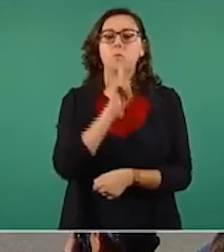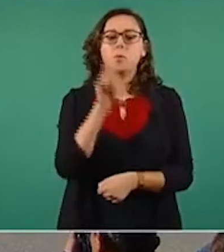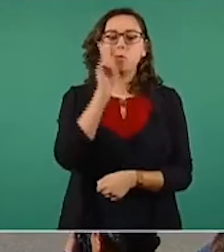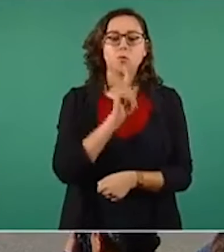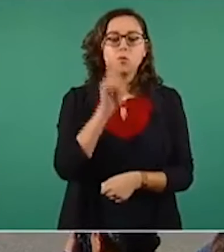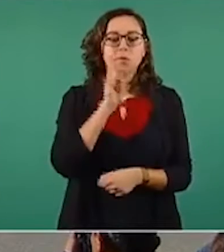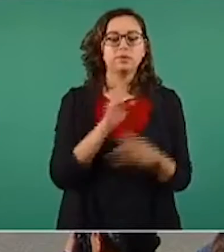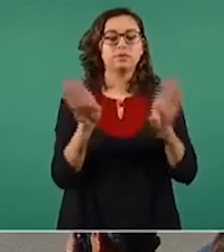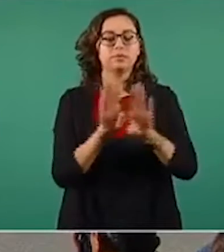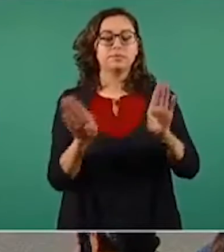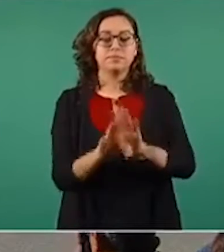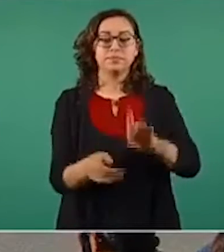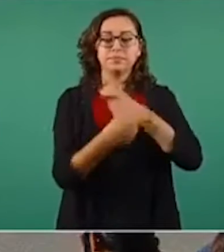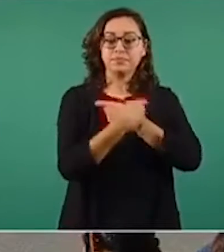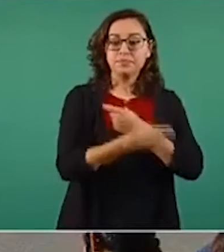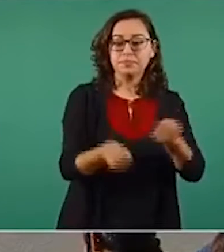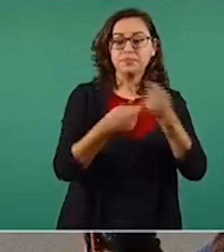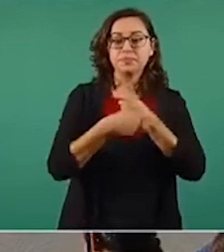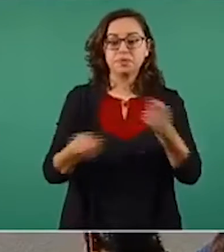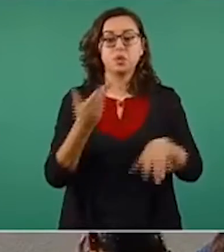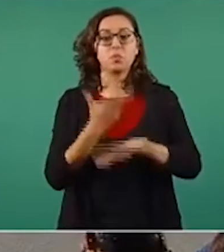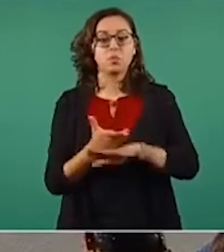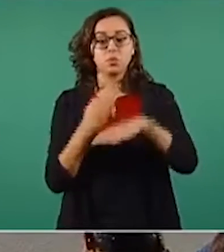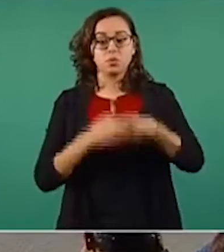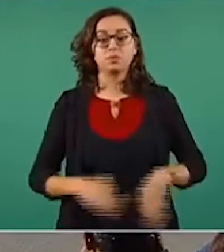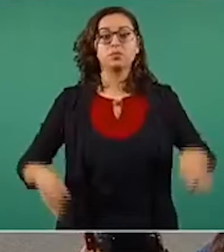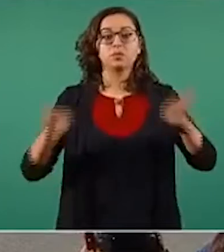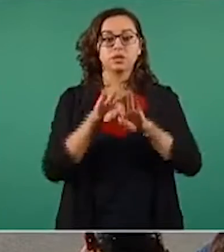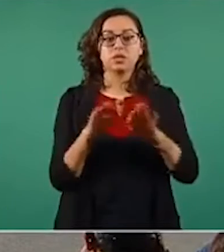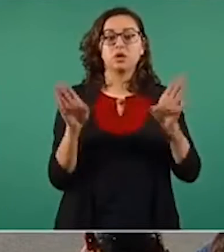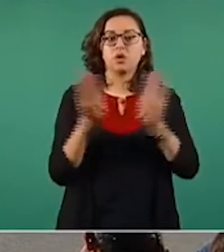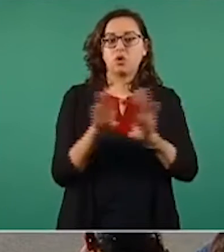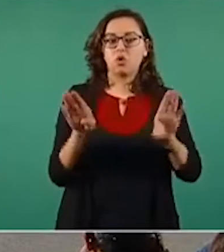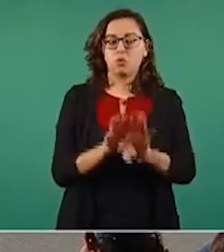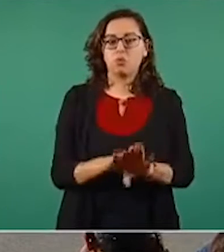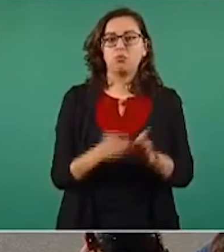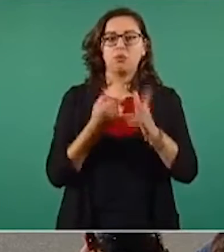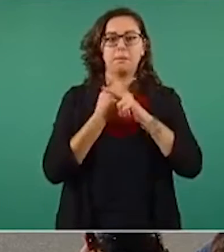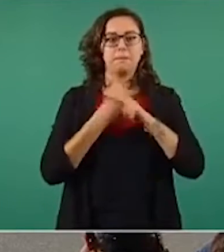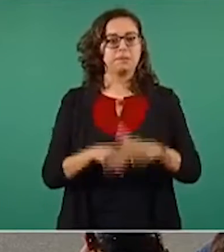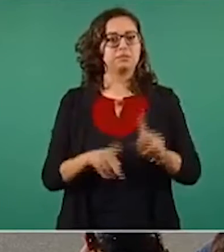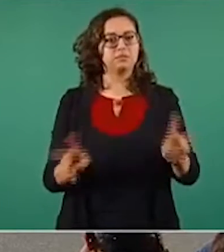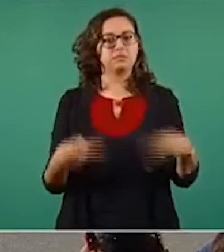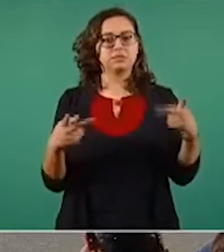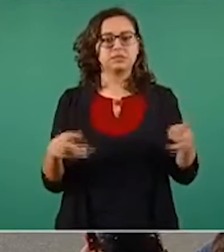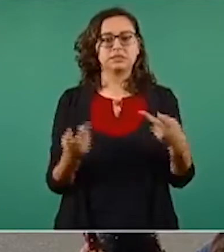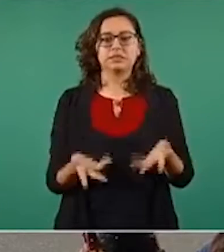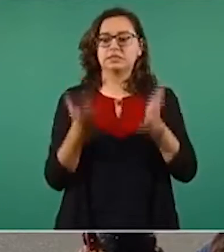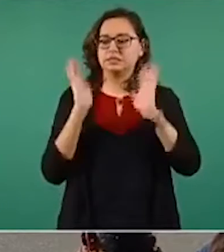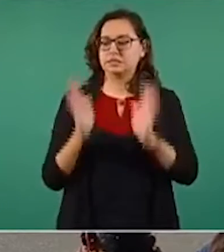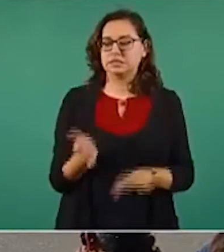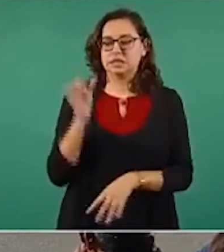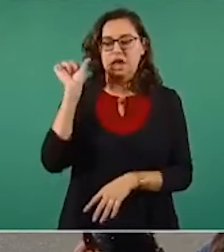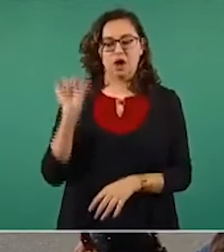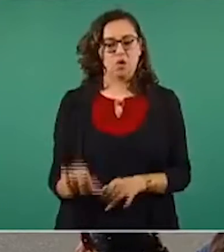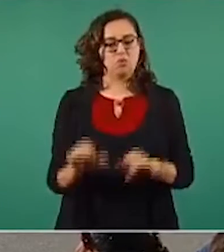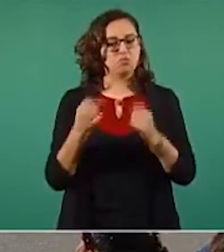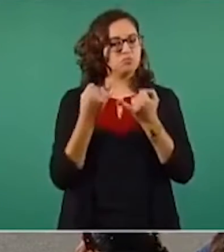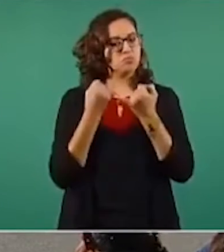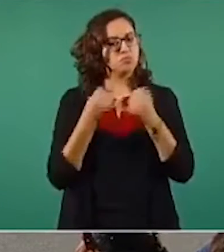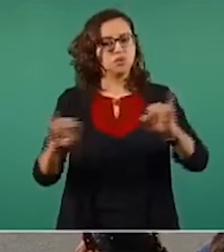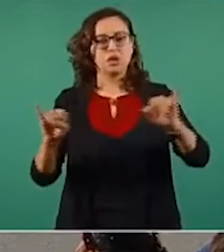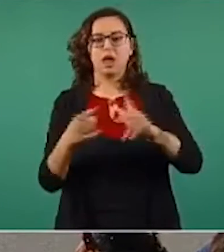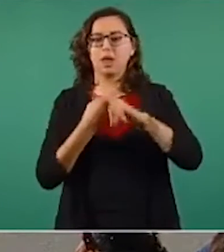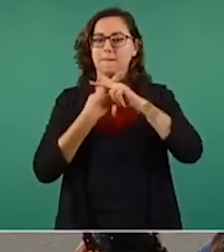que han sido muy importantes para poder ver el funcionamiento y a partir del día de hoy ya comienza a distribuirse